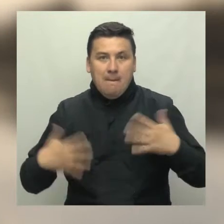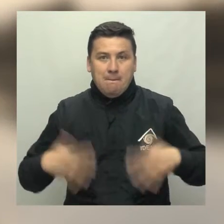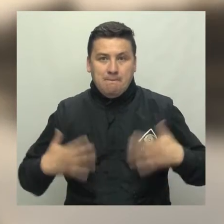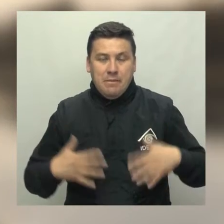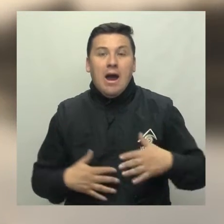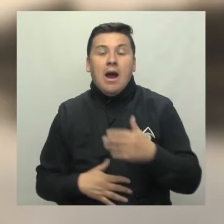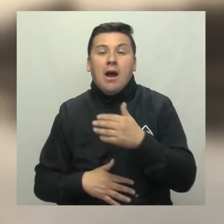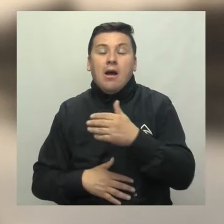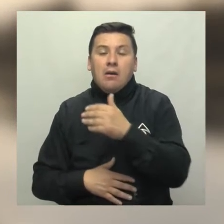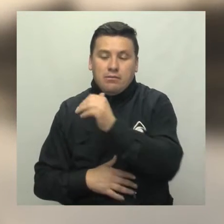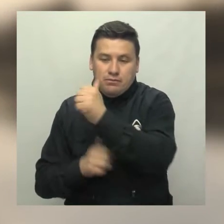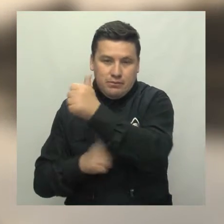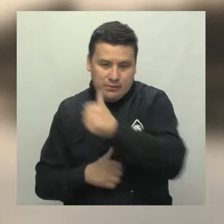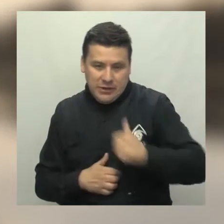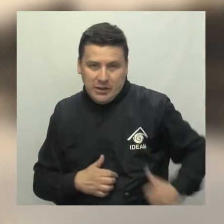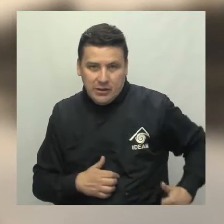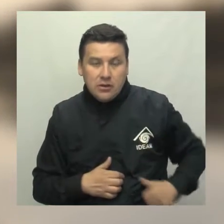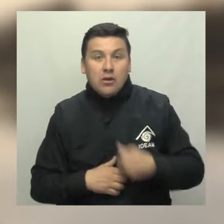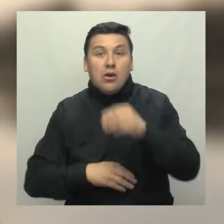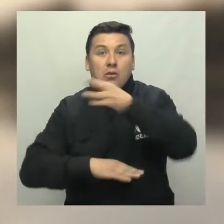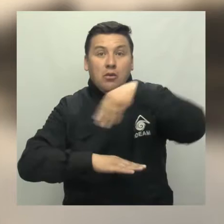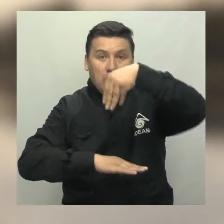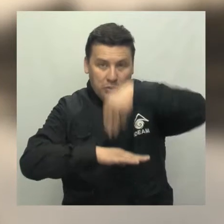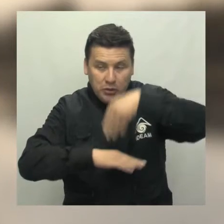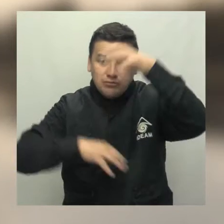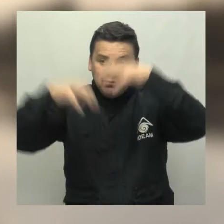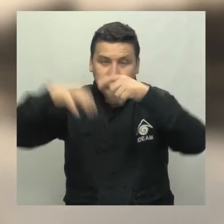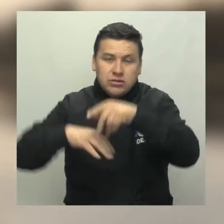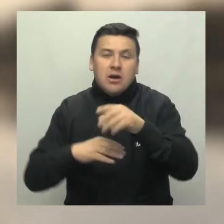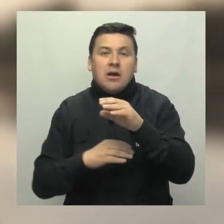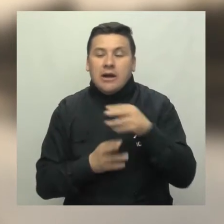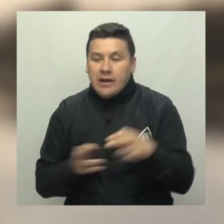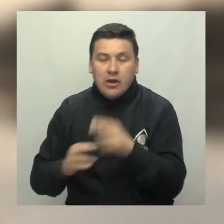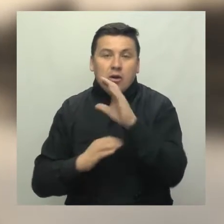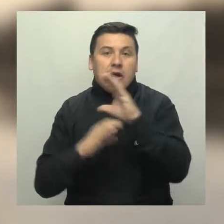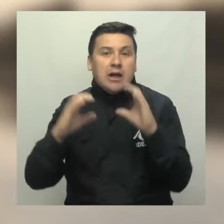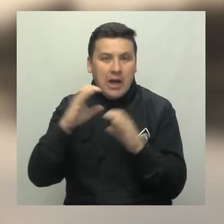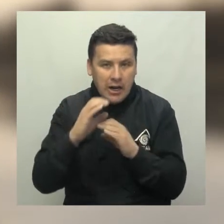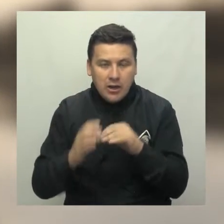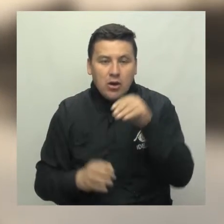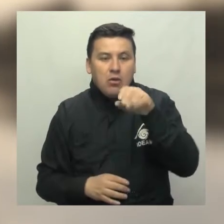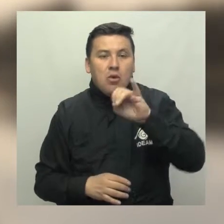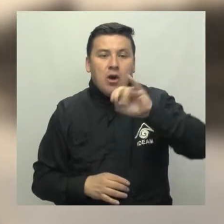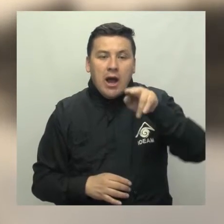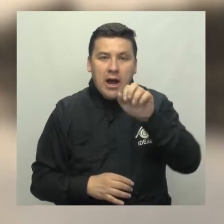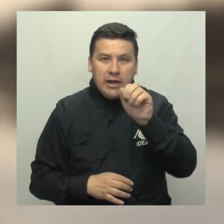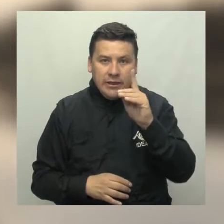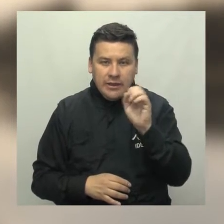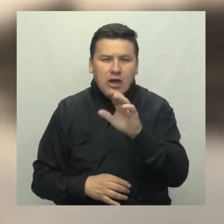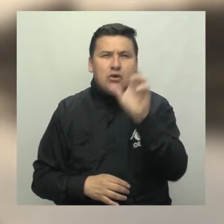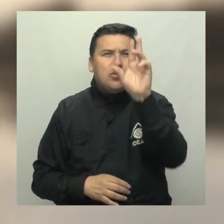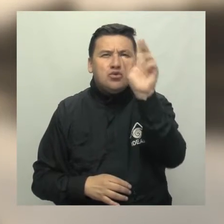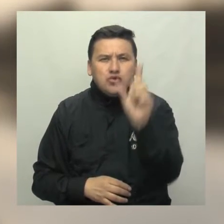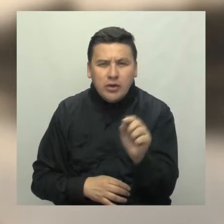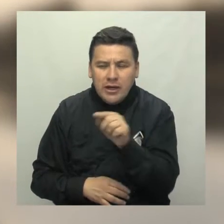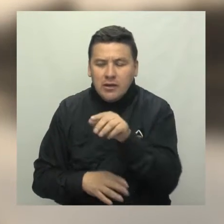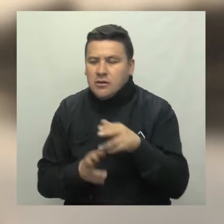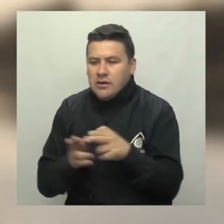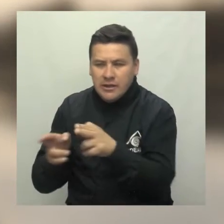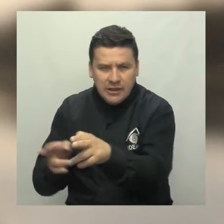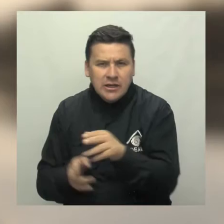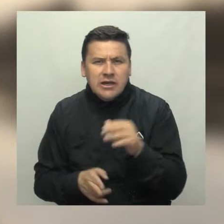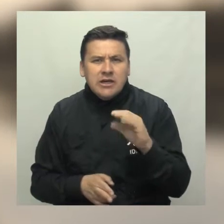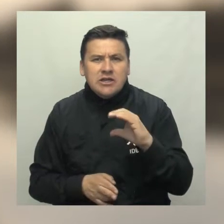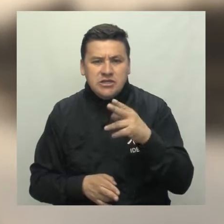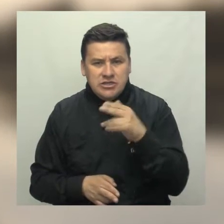Entre Plato y El Banco, incluido Brazo de Loba y Monpox, en el río Cauca, en sectores de La Mojana a la altura de Guarandá Sucre, en el río